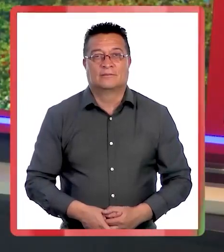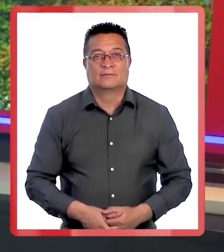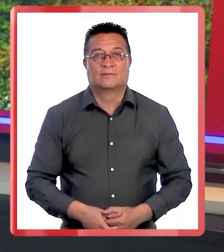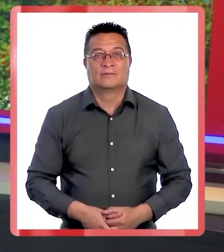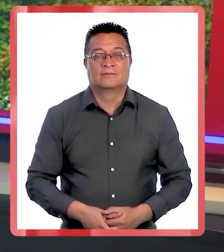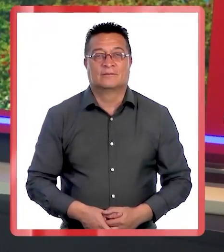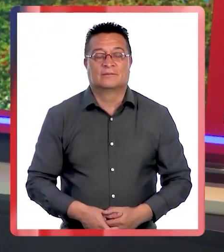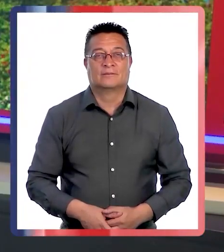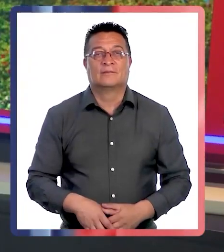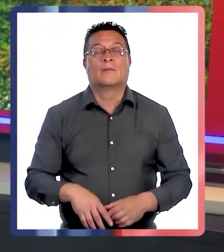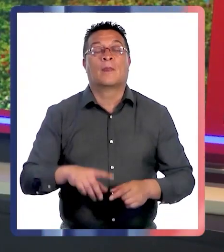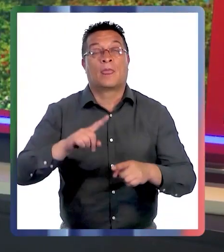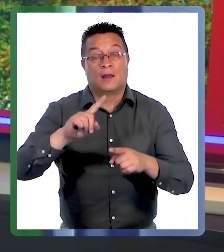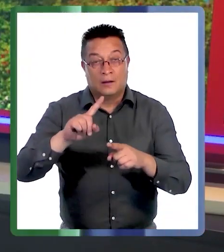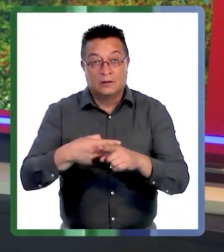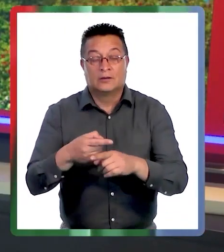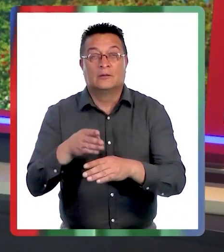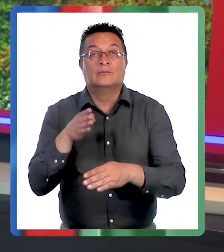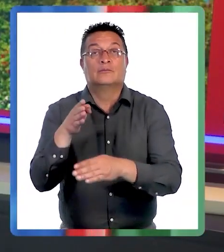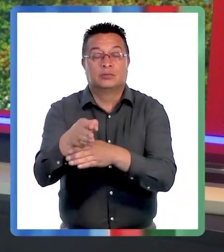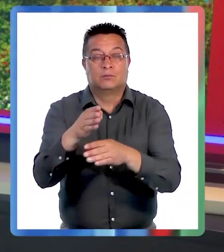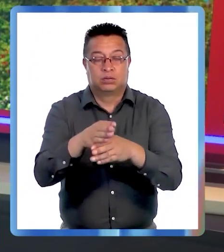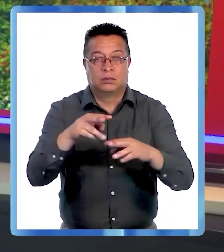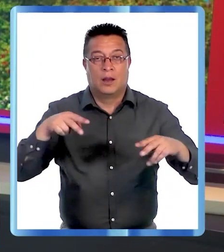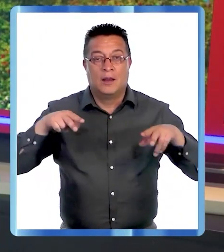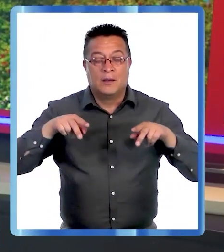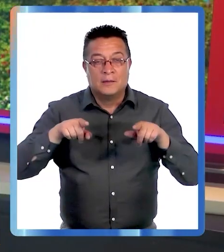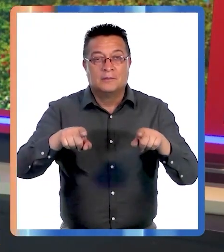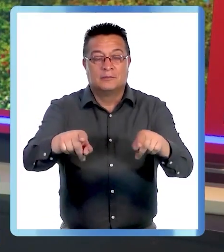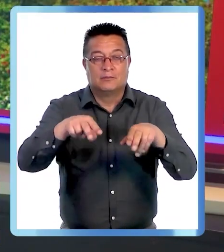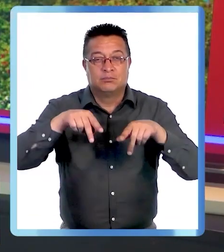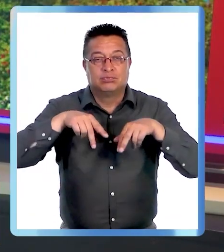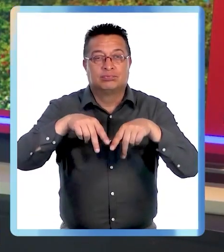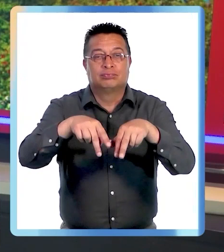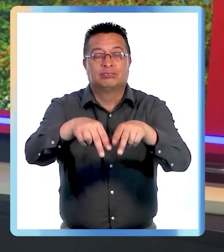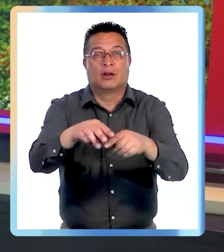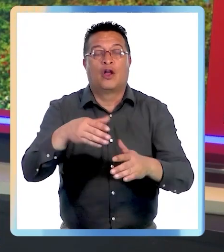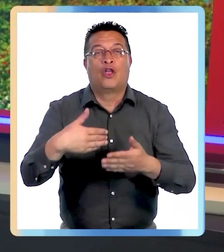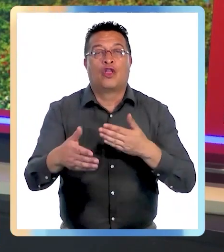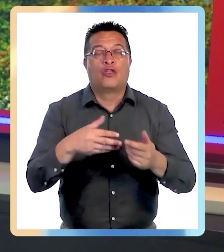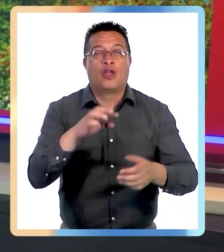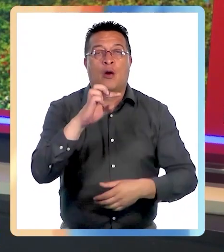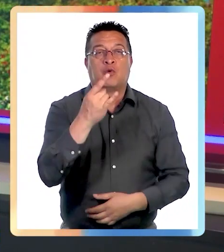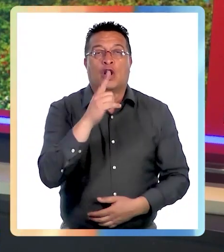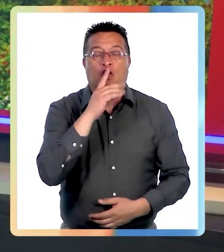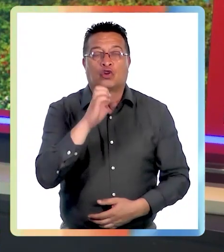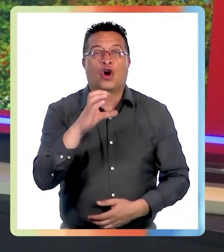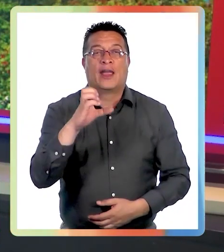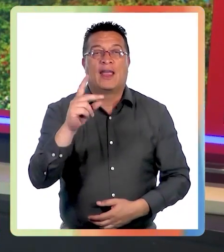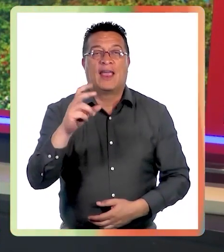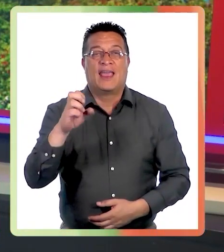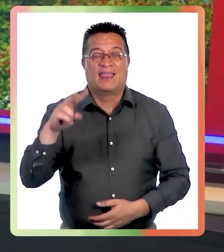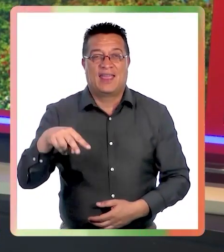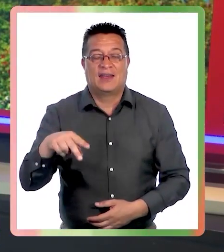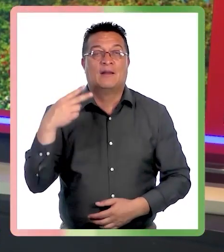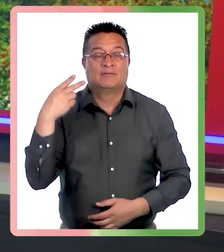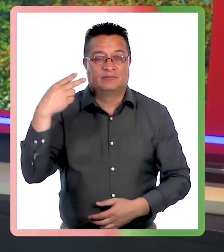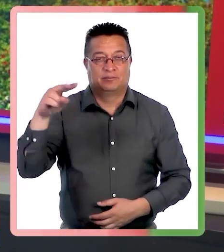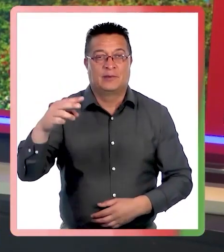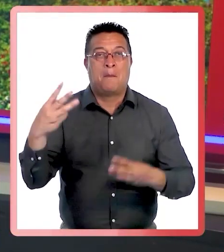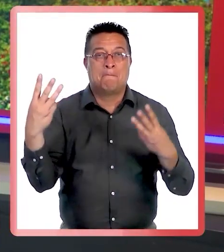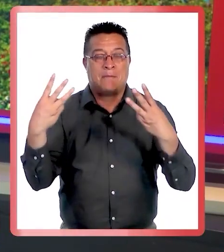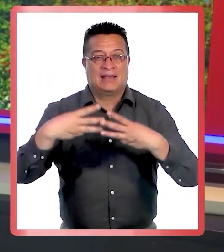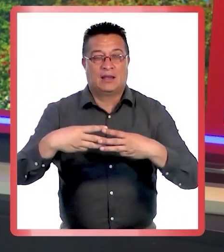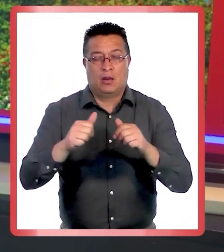Un nuevo circuito de pasarelas se construirá en la localidad de Puerto Edén en la región de Magallanes. Este tendrá